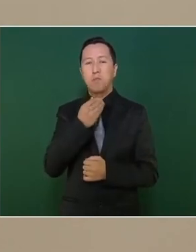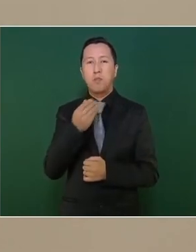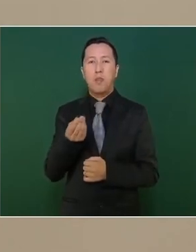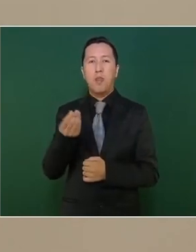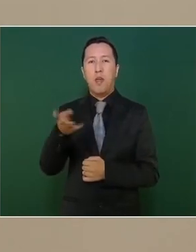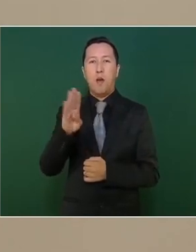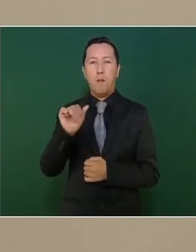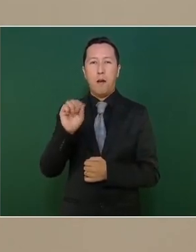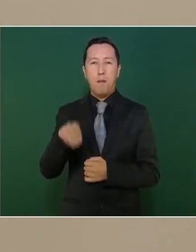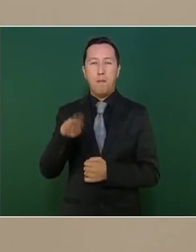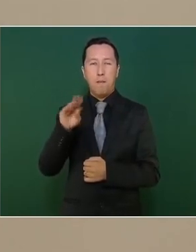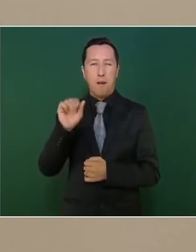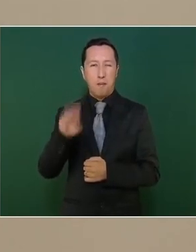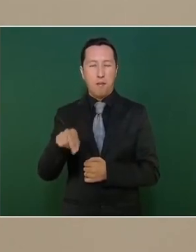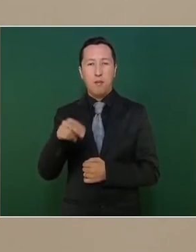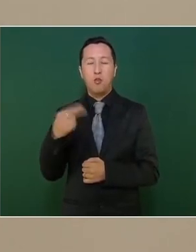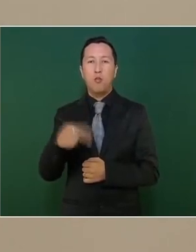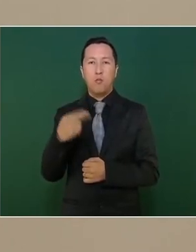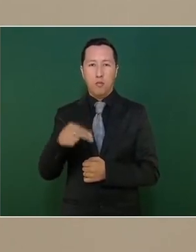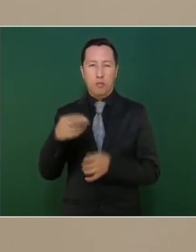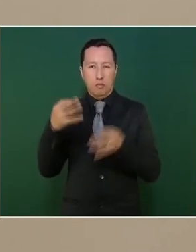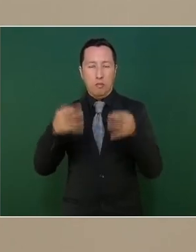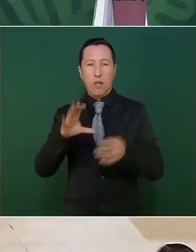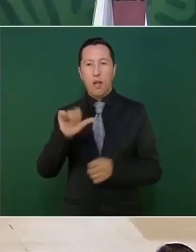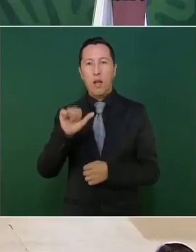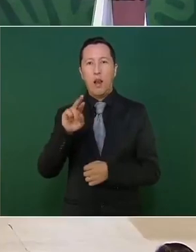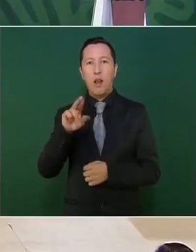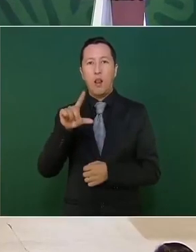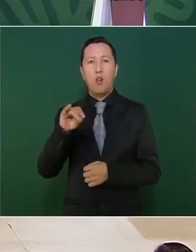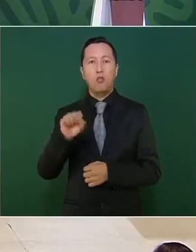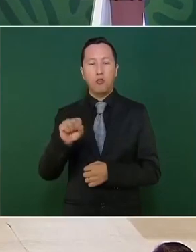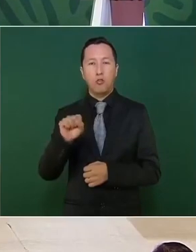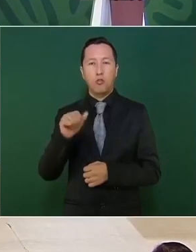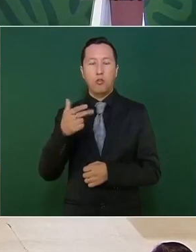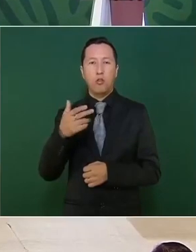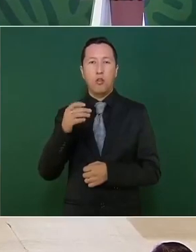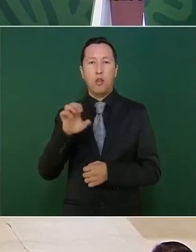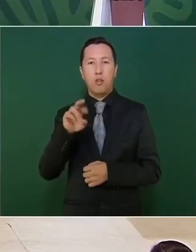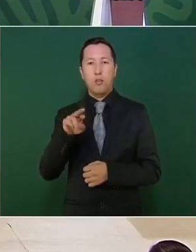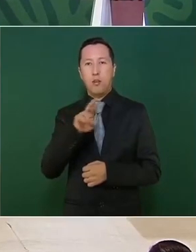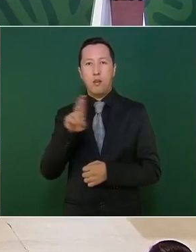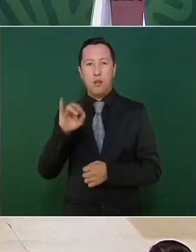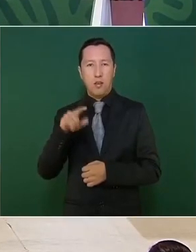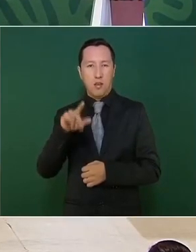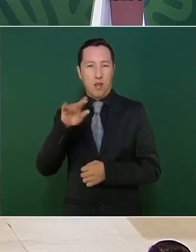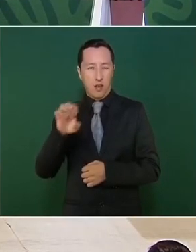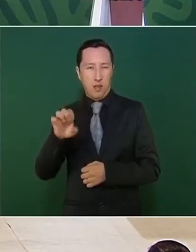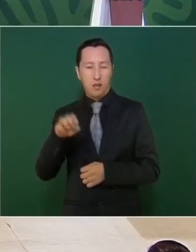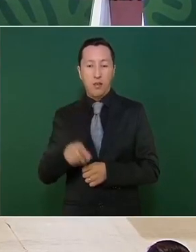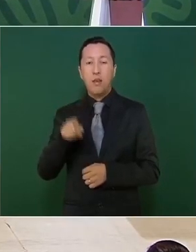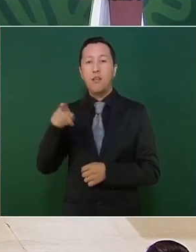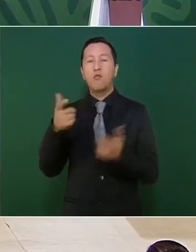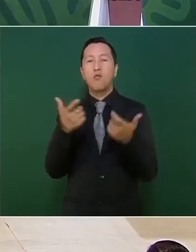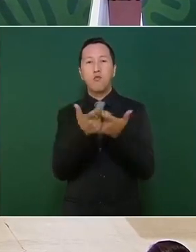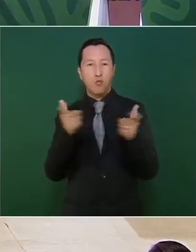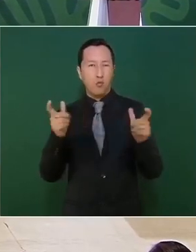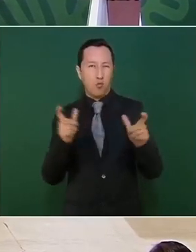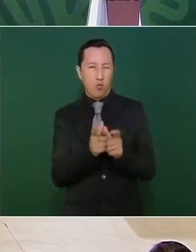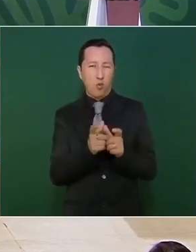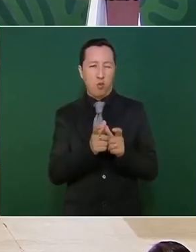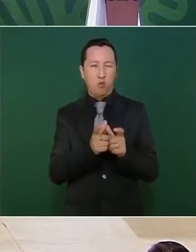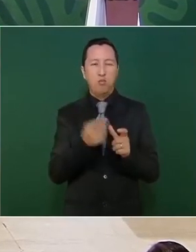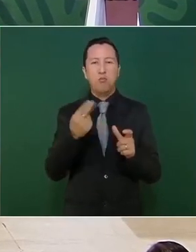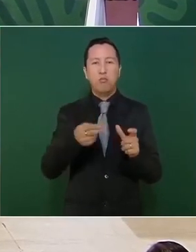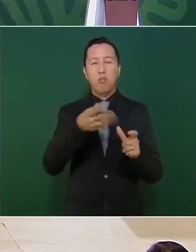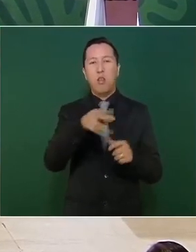Bambán, Carlos Enrique N, que es el presunto líder del grupo criminal Nueva Alianza, que